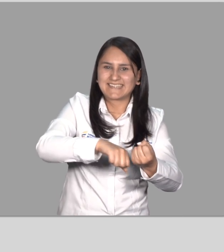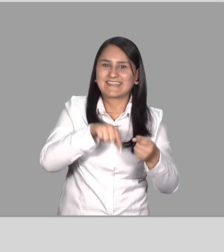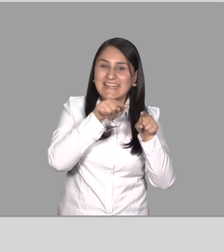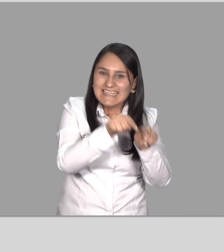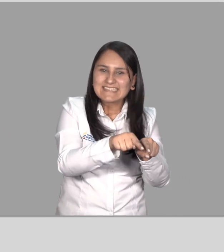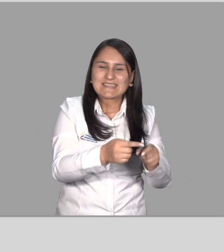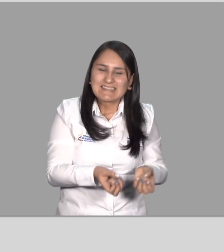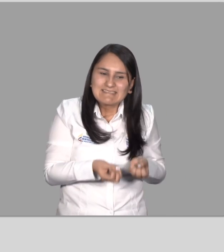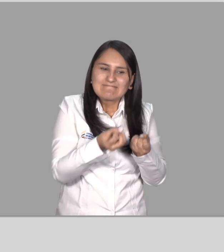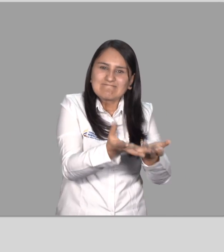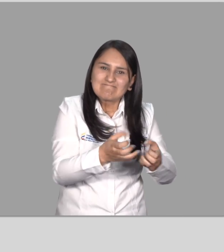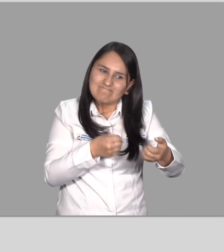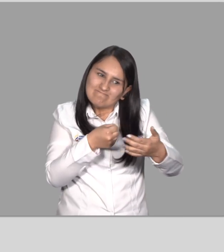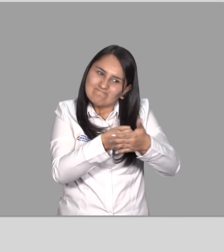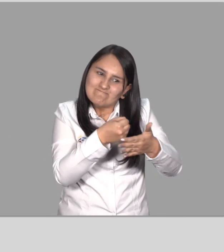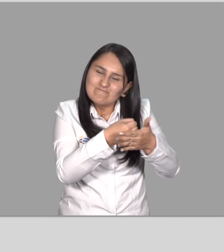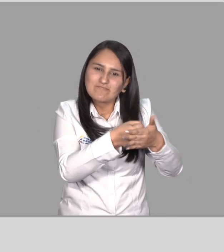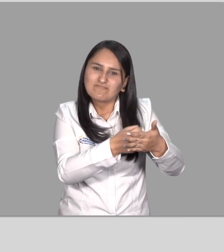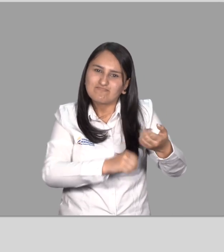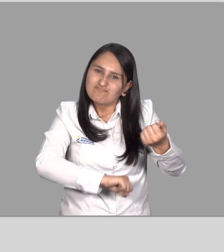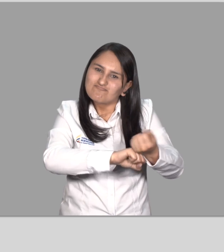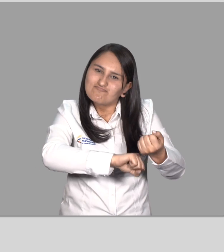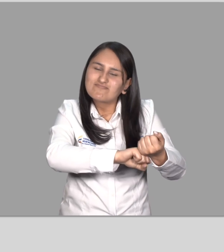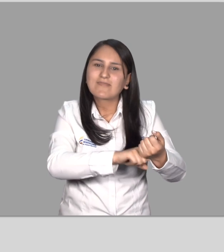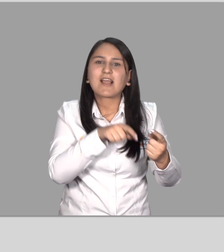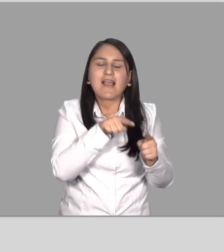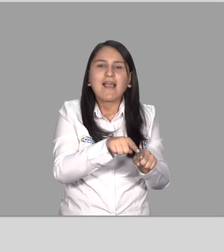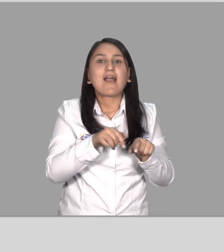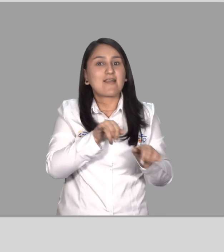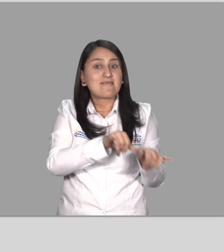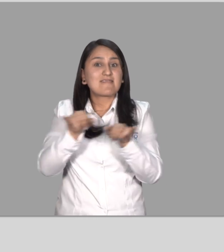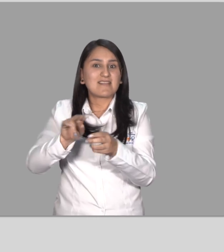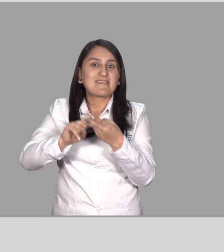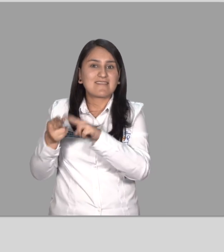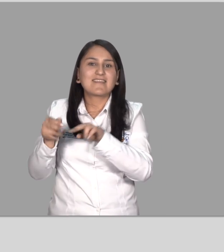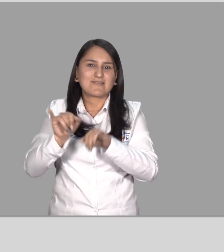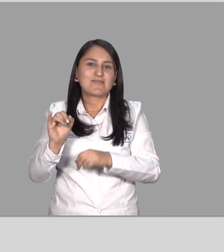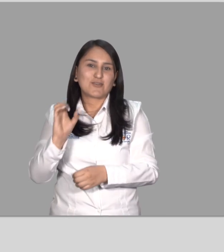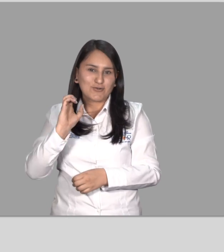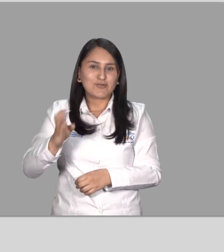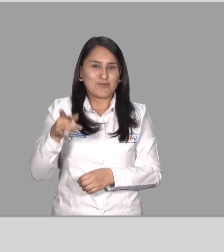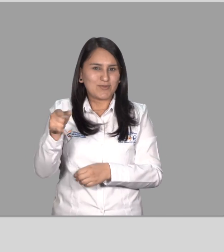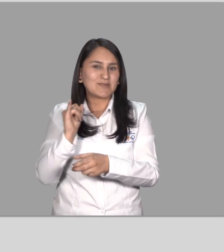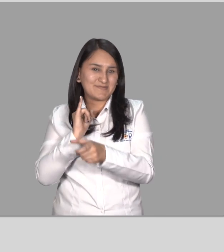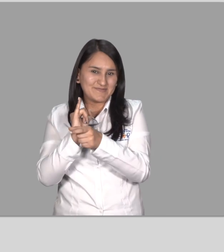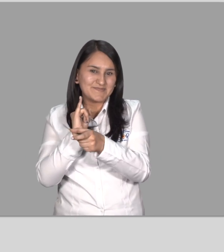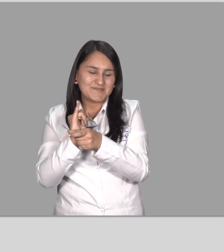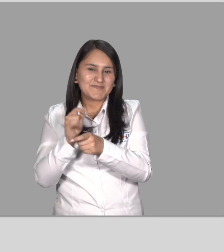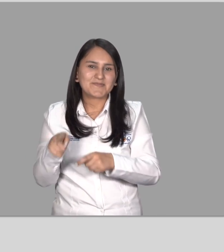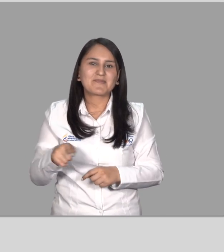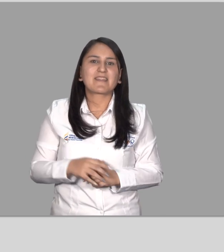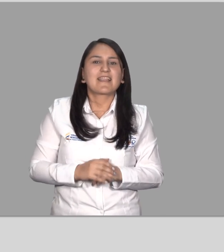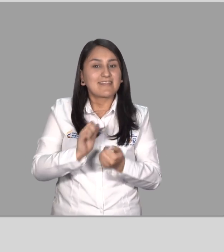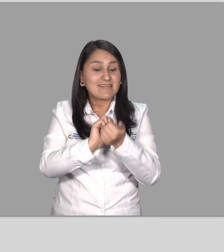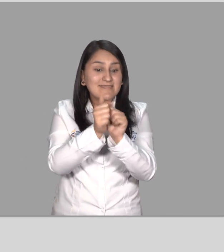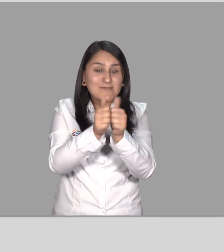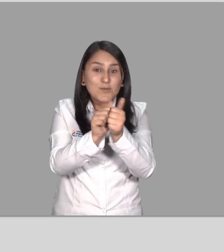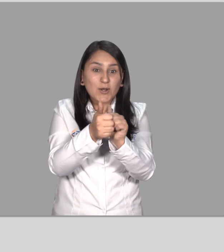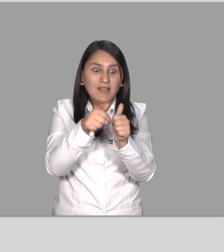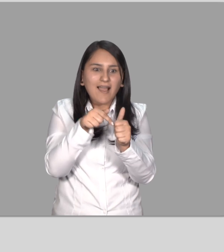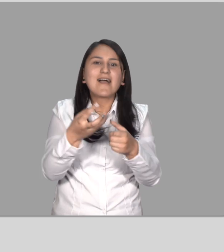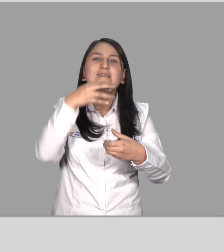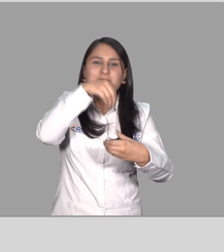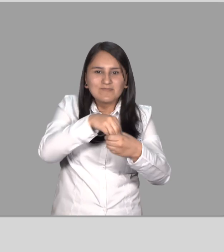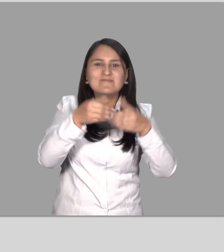pertenecen al club Deberíamos impulsar, apoyar, respaldar Como lo está haciendo el club Instituto Técnico Guaymaral El